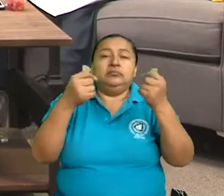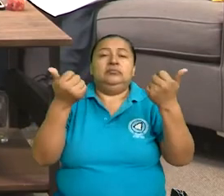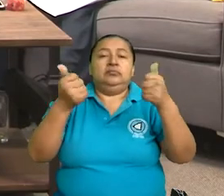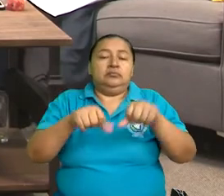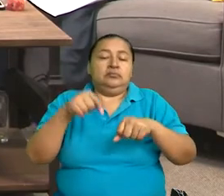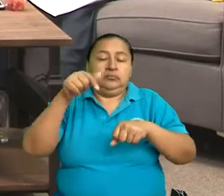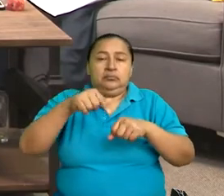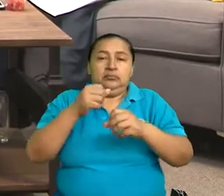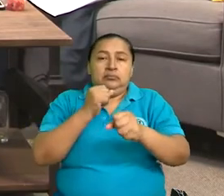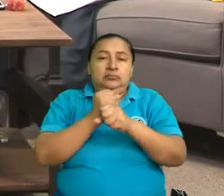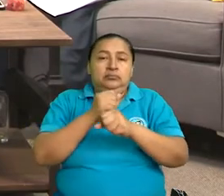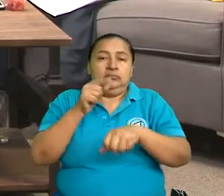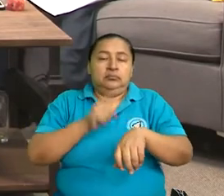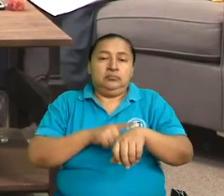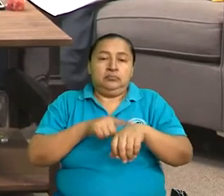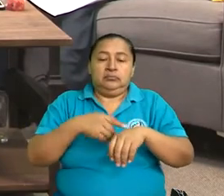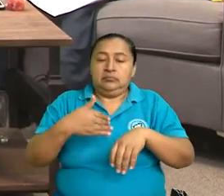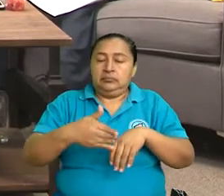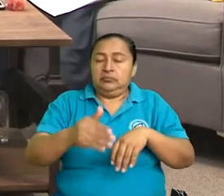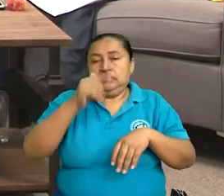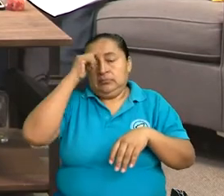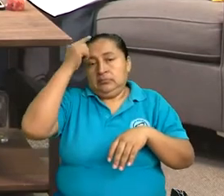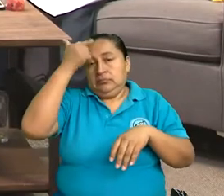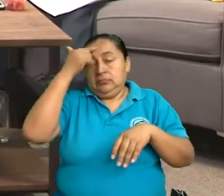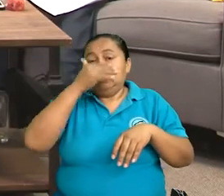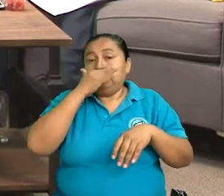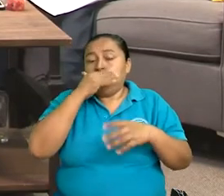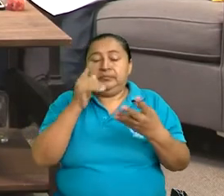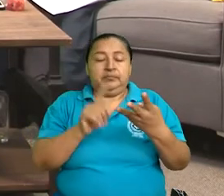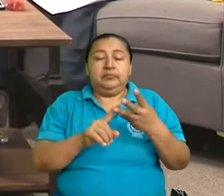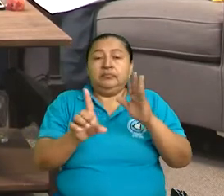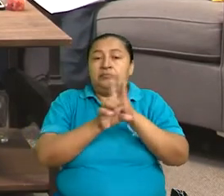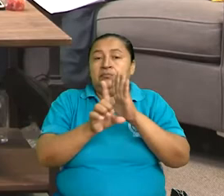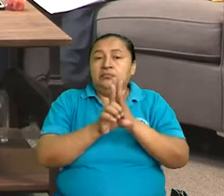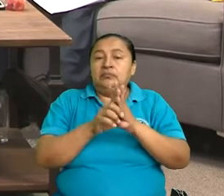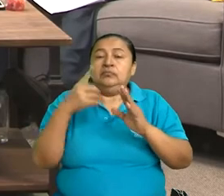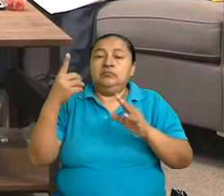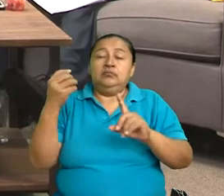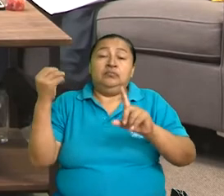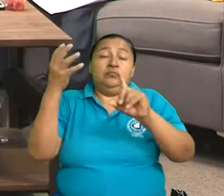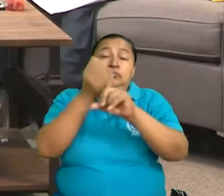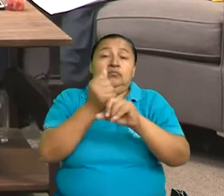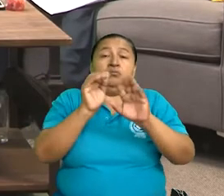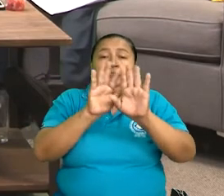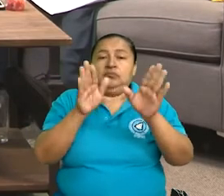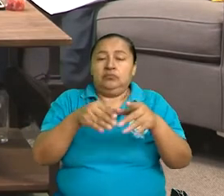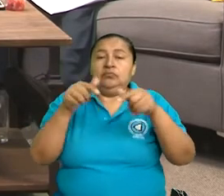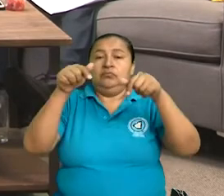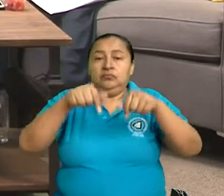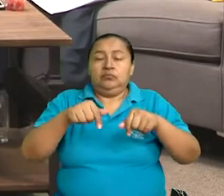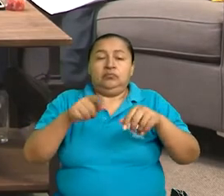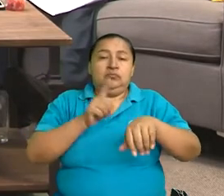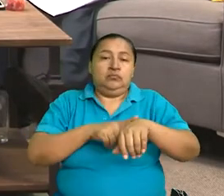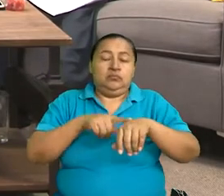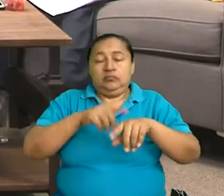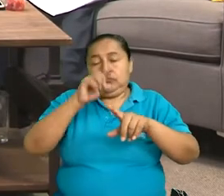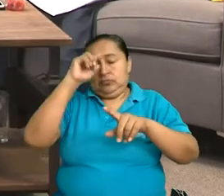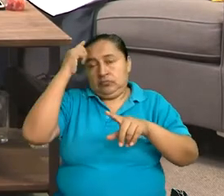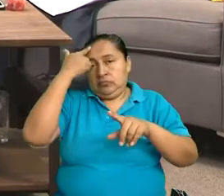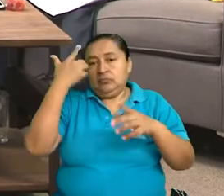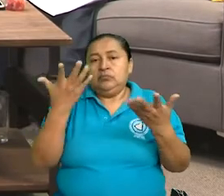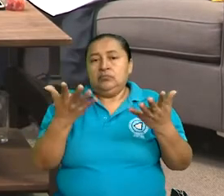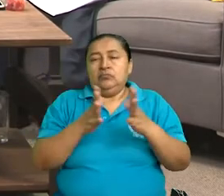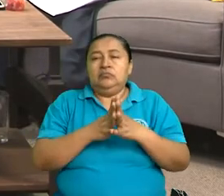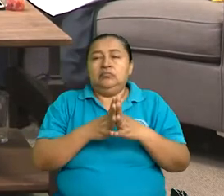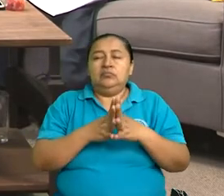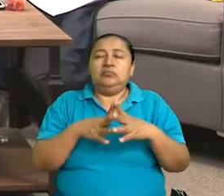durante este periodo de gobierno. La Ley de Derechos y Oportunidades de las Mujeres se aprobó en este periodo de gobierno. En realidad,